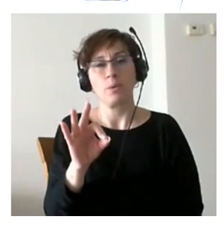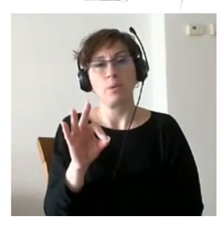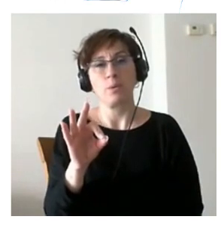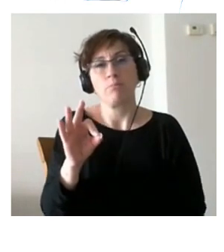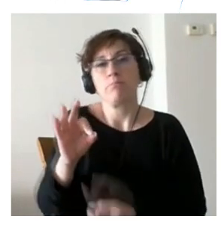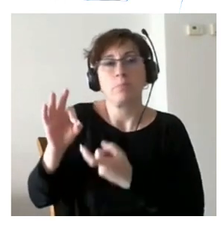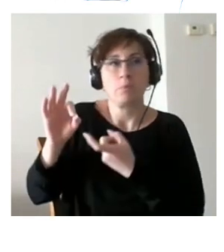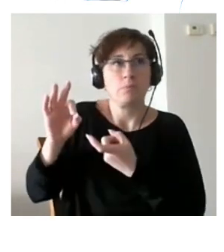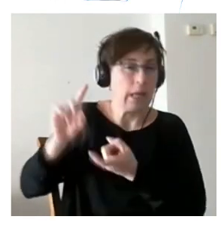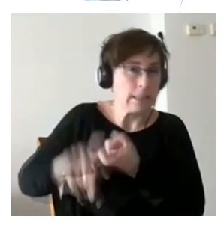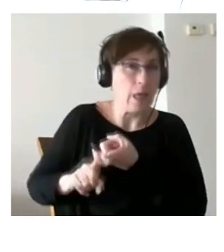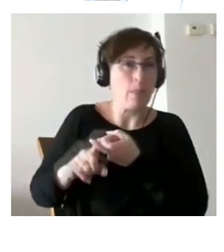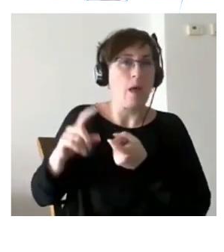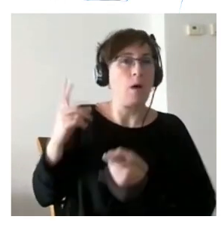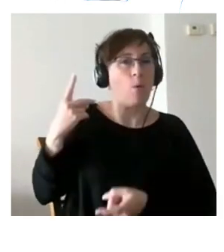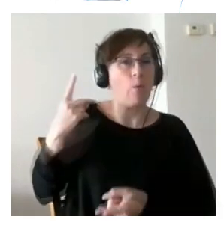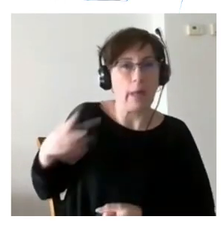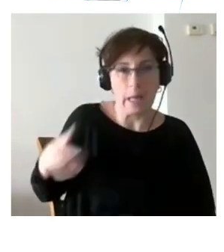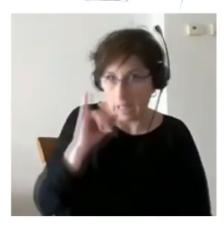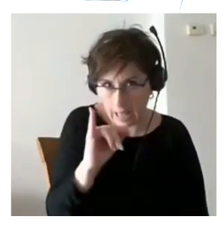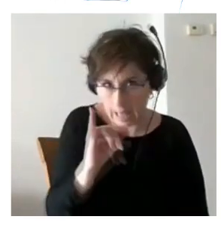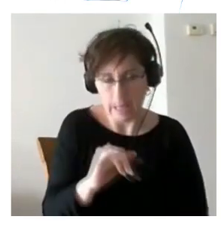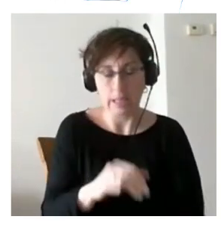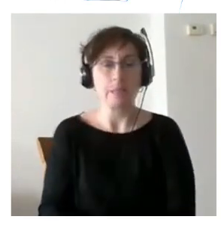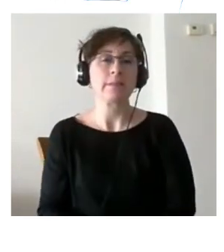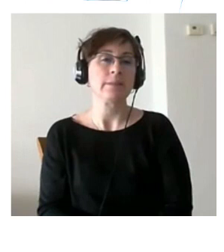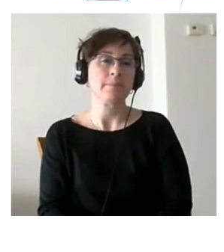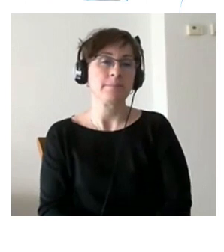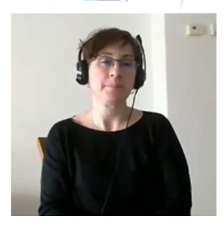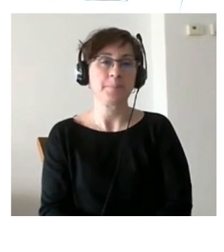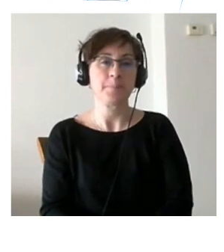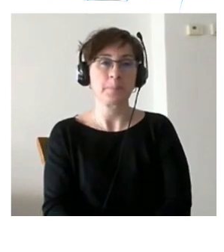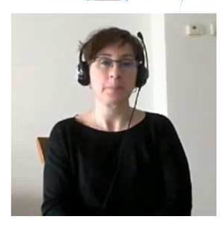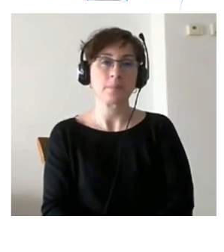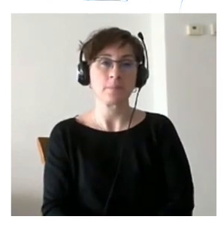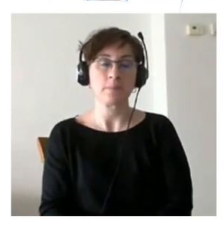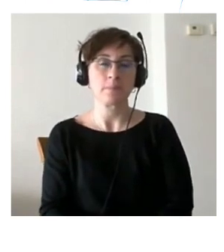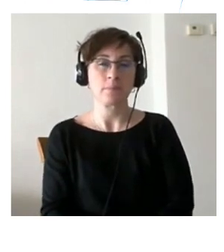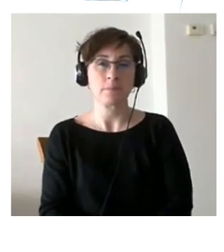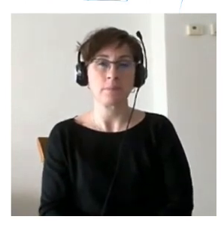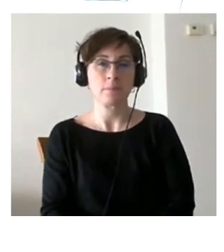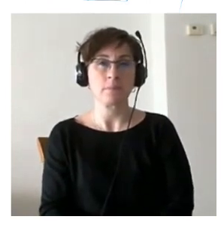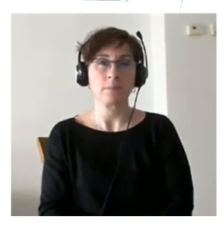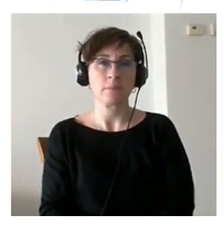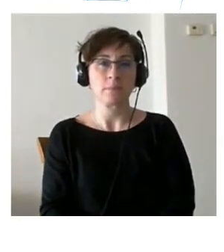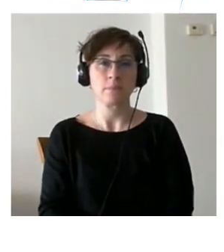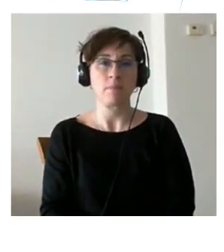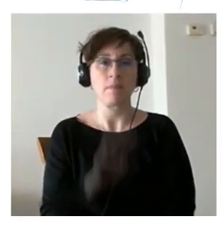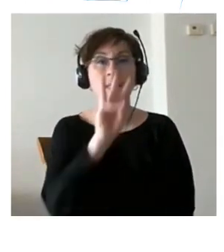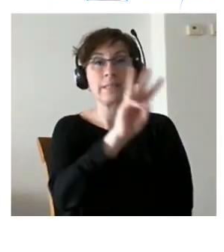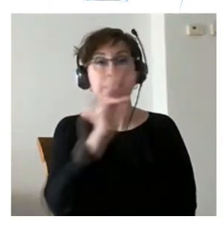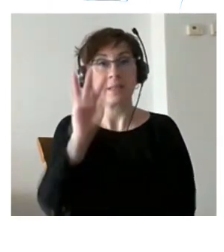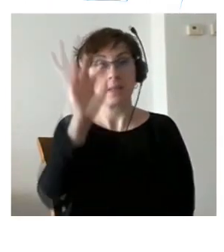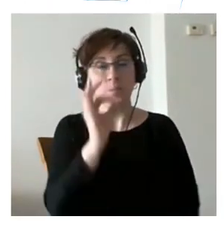casadas o emparejadas o lo que fuera y luego también un 33% que tenían descendencia